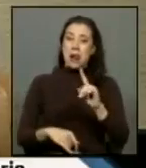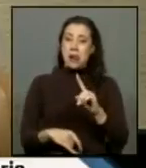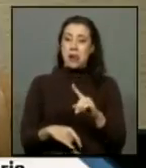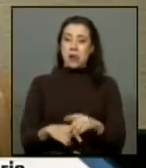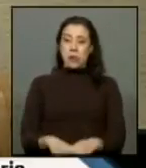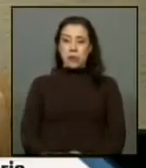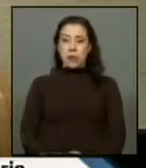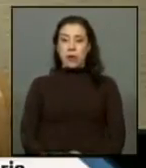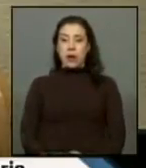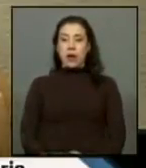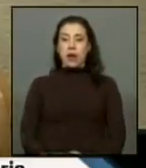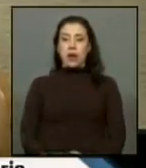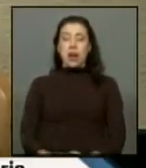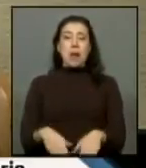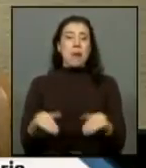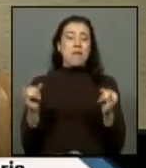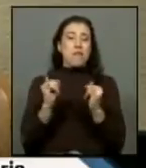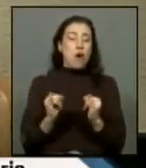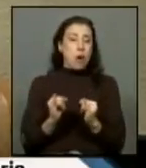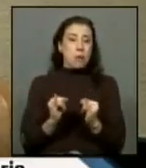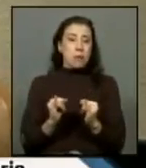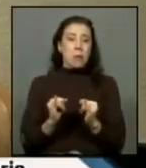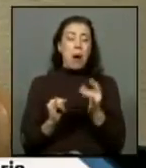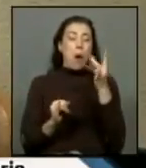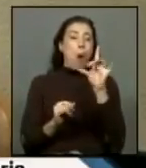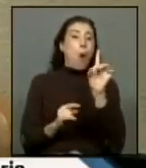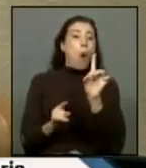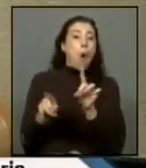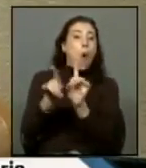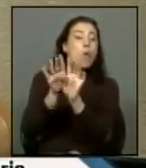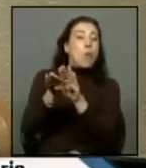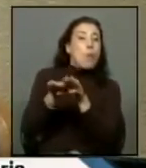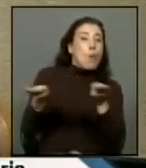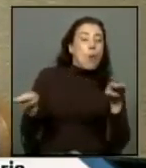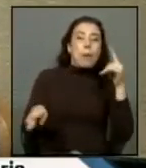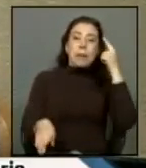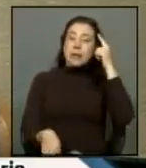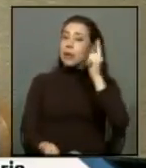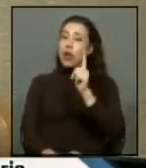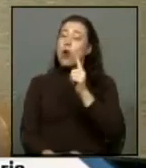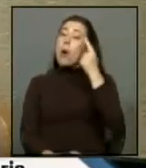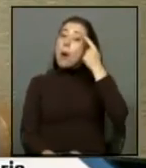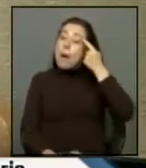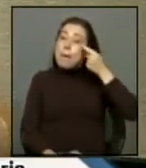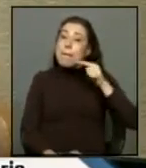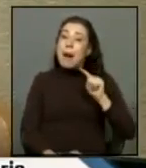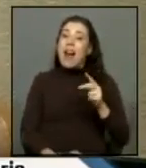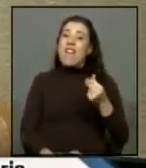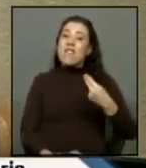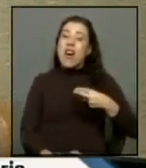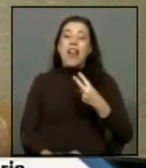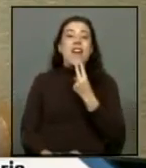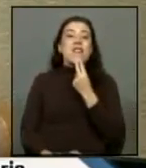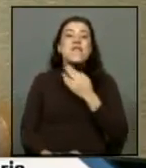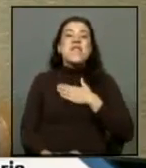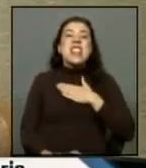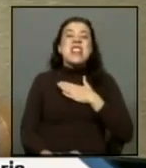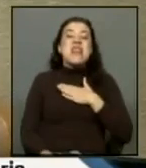el mismo monolítico pensamiento y granítico pensamiento sino para que para que valoremos la vida